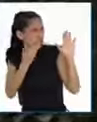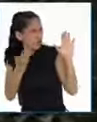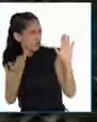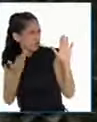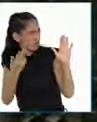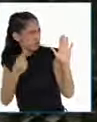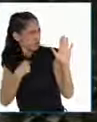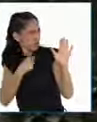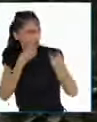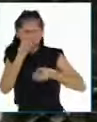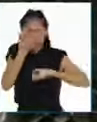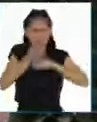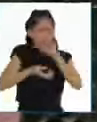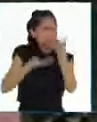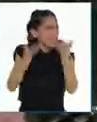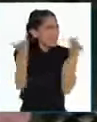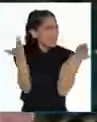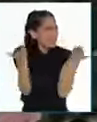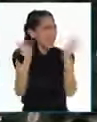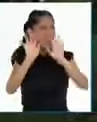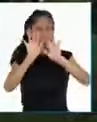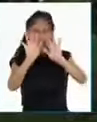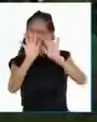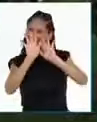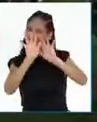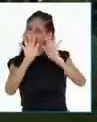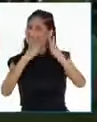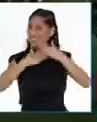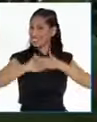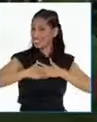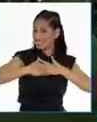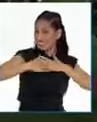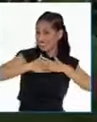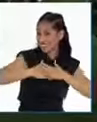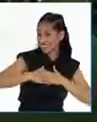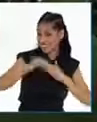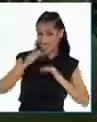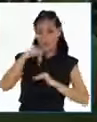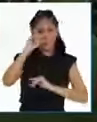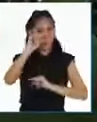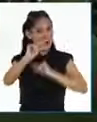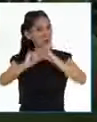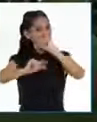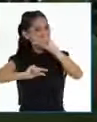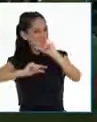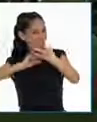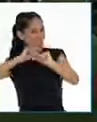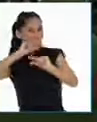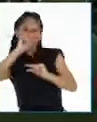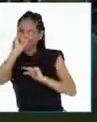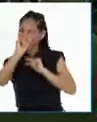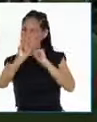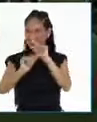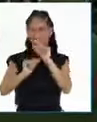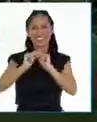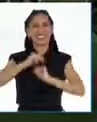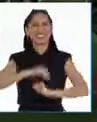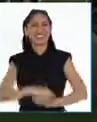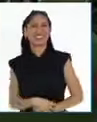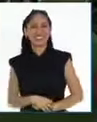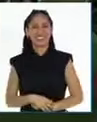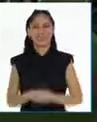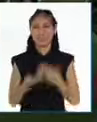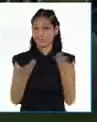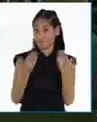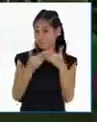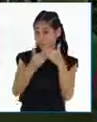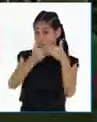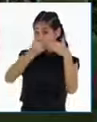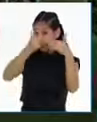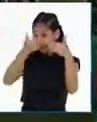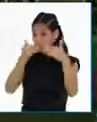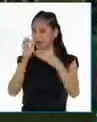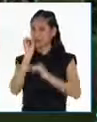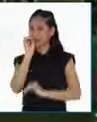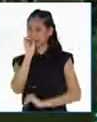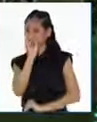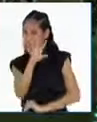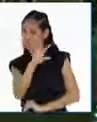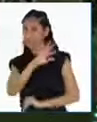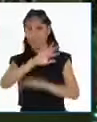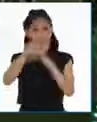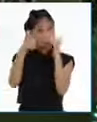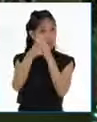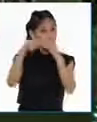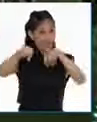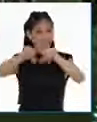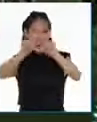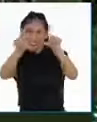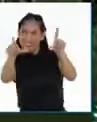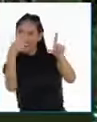hablando, pero tranquilidad. Eso lo iremos descubriendo poco a poco. Antes de contarte todo lo que se viene